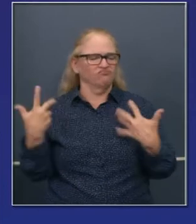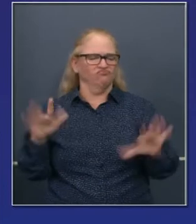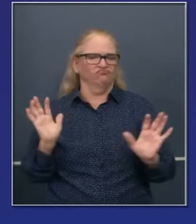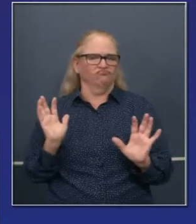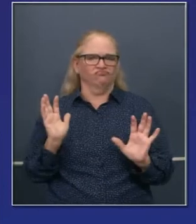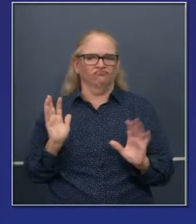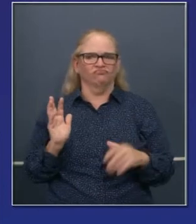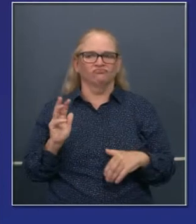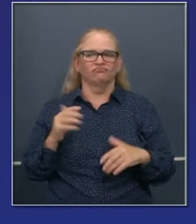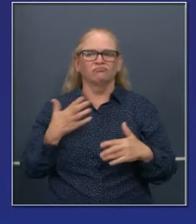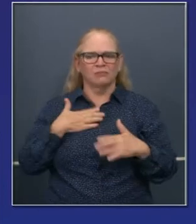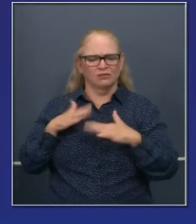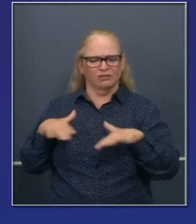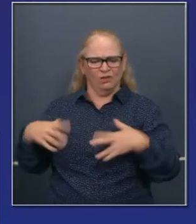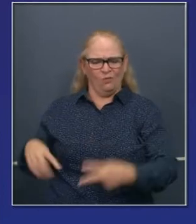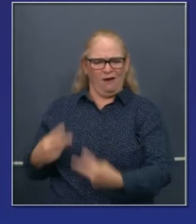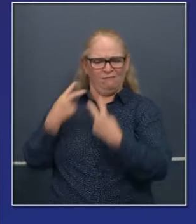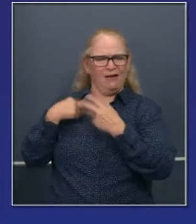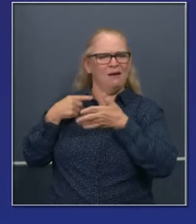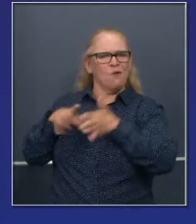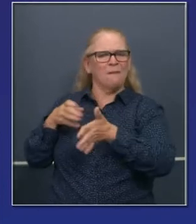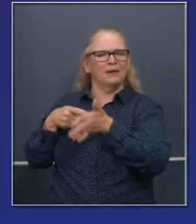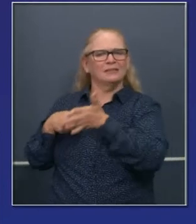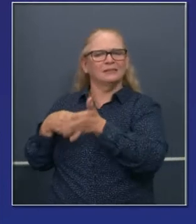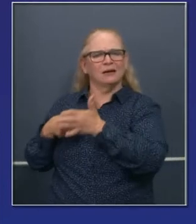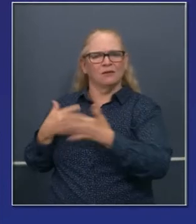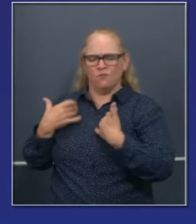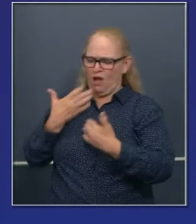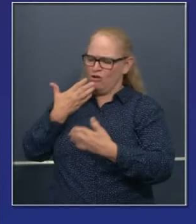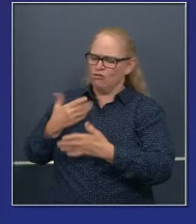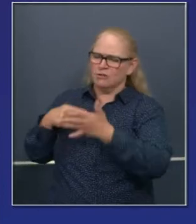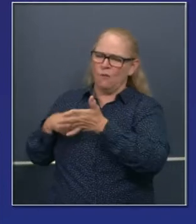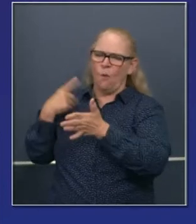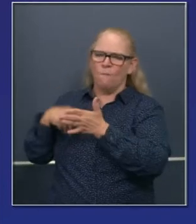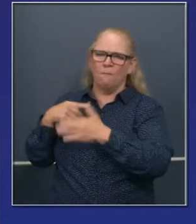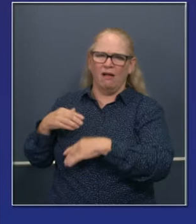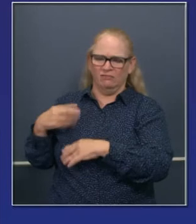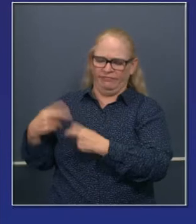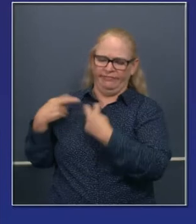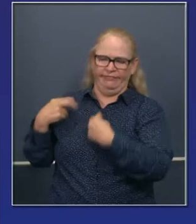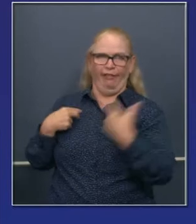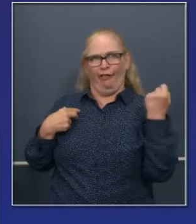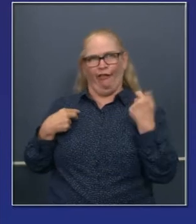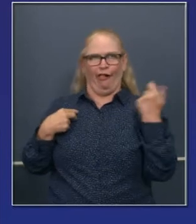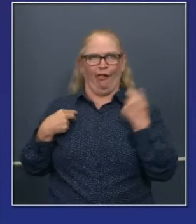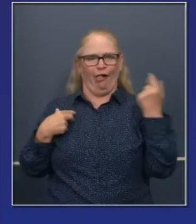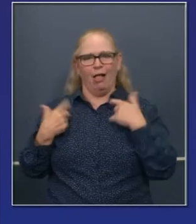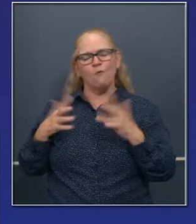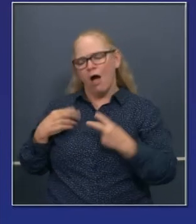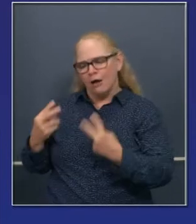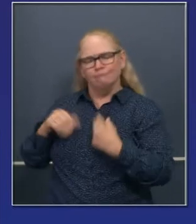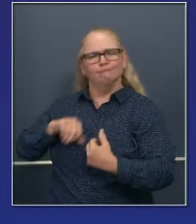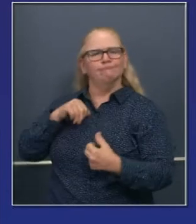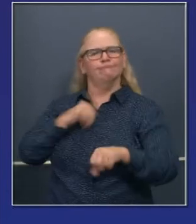Voltaire quien dijo que yo trabajo contra tres males, el aburrimiento, el